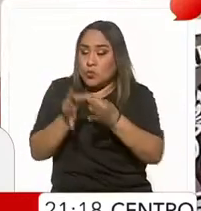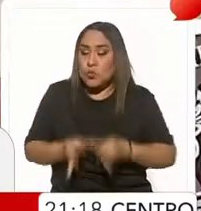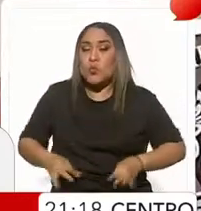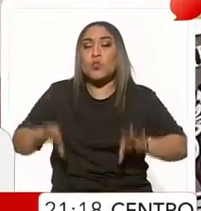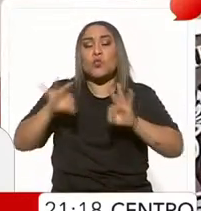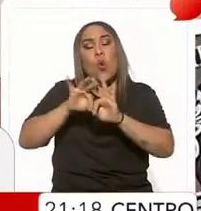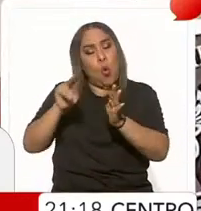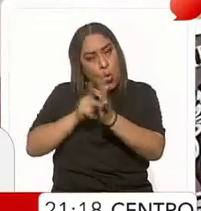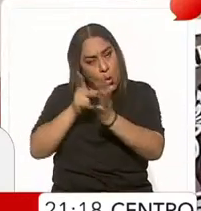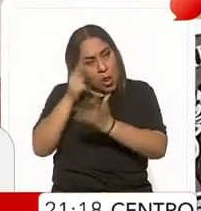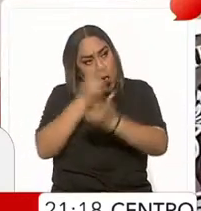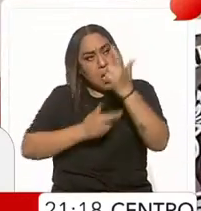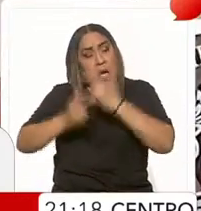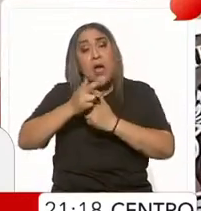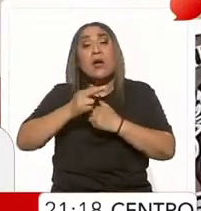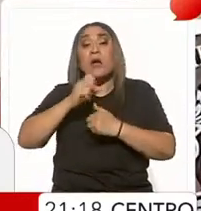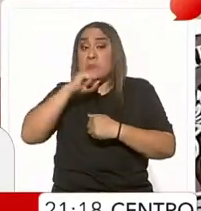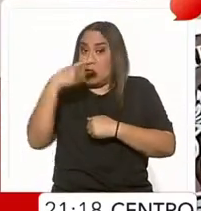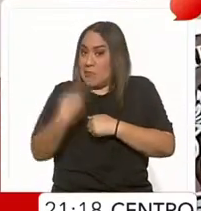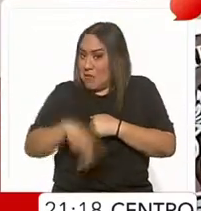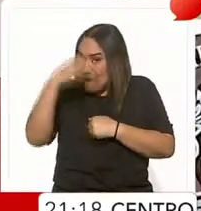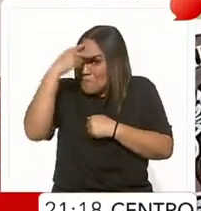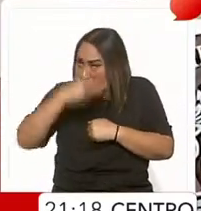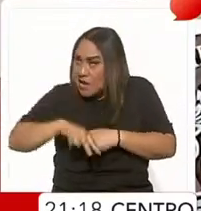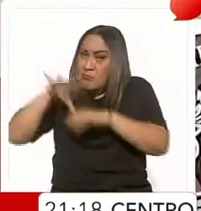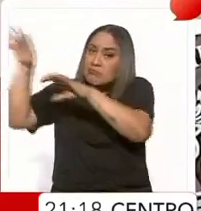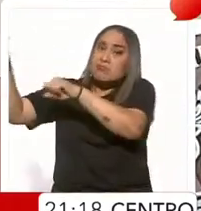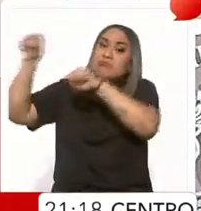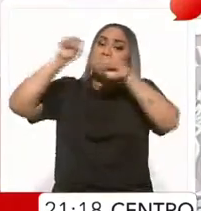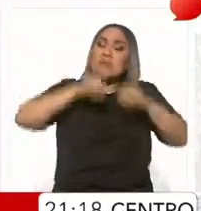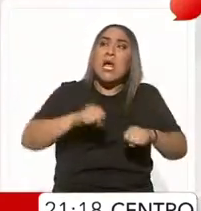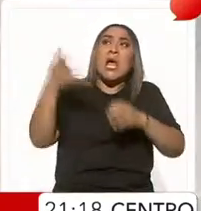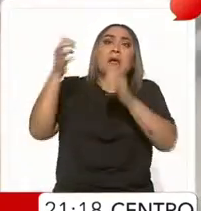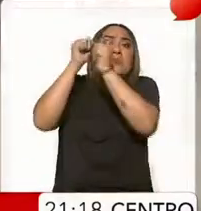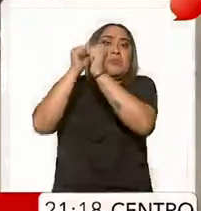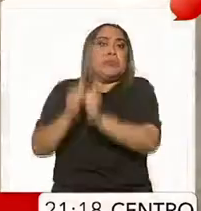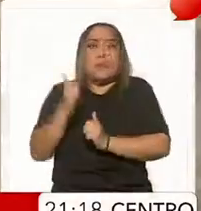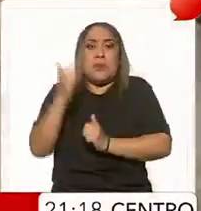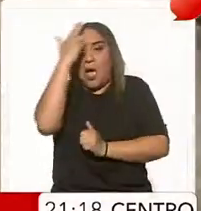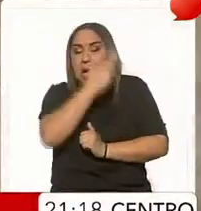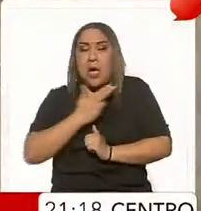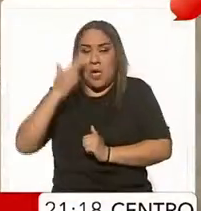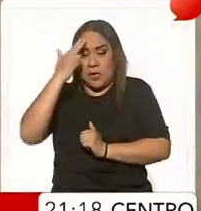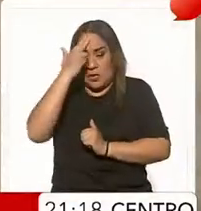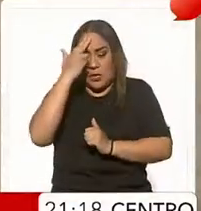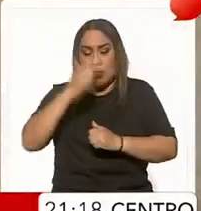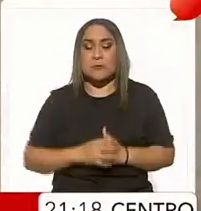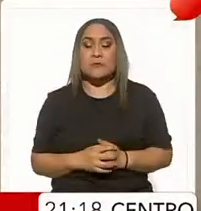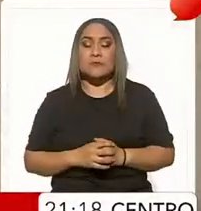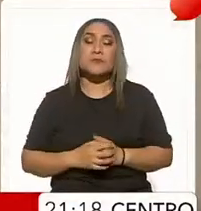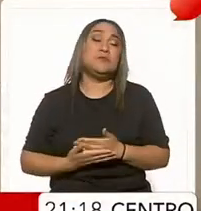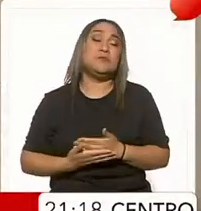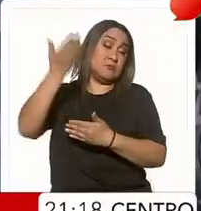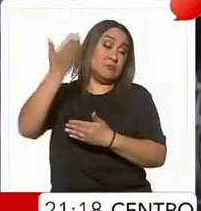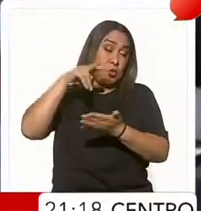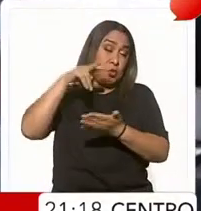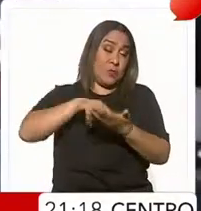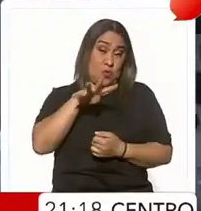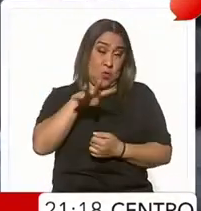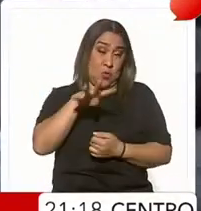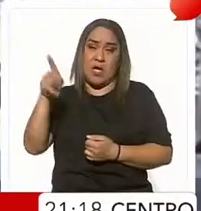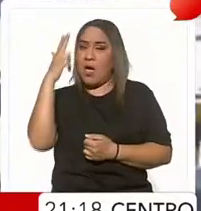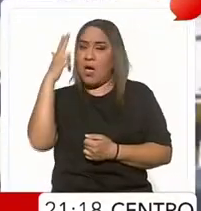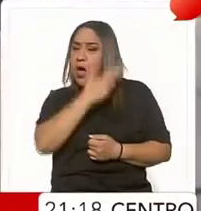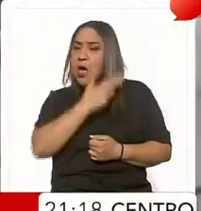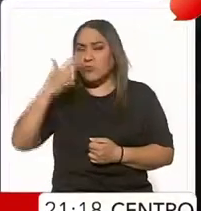traer de vuelta a los mexicanos y sus familias que estaban en Haití. Desde 2019, Haití está